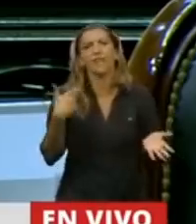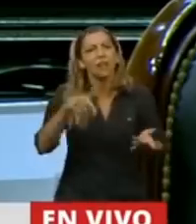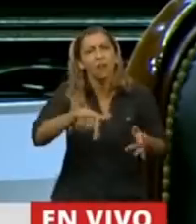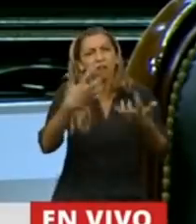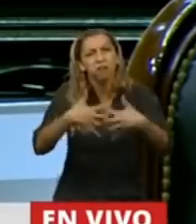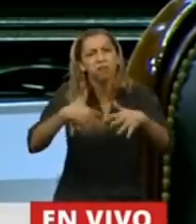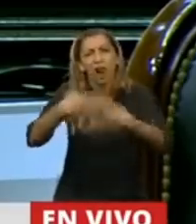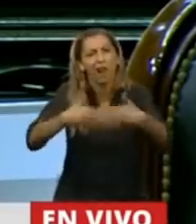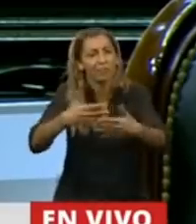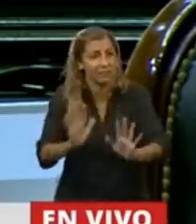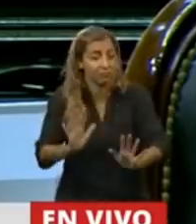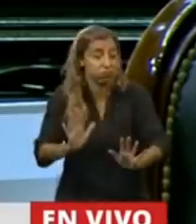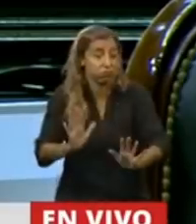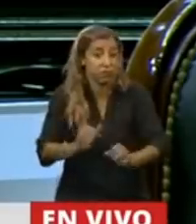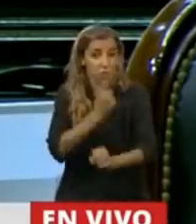Casi no funcionó.